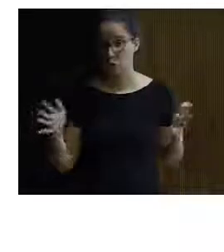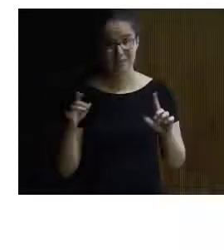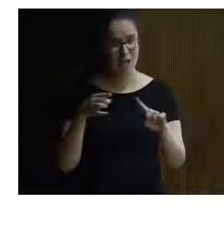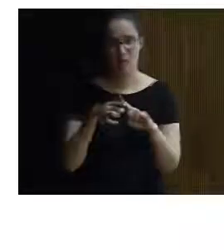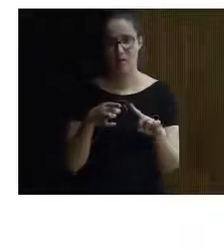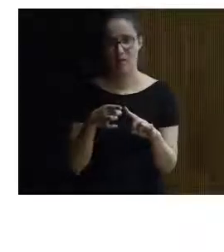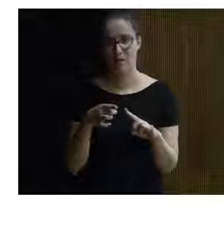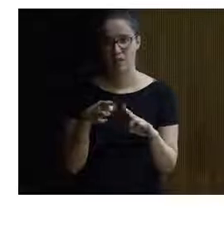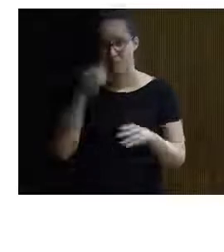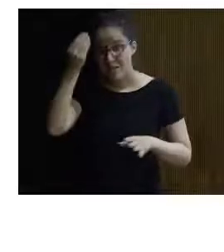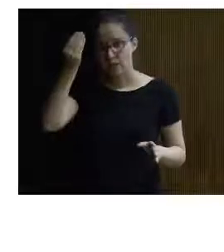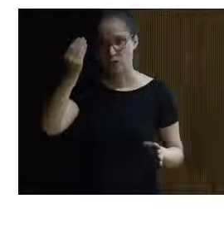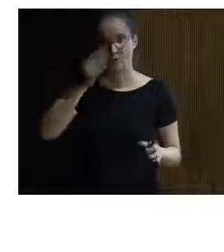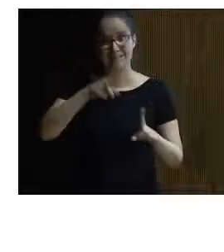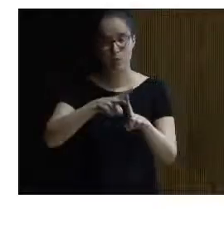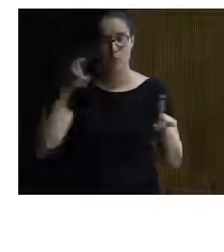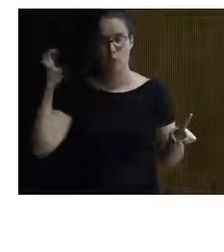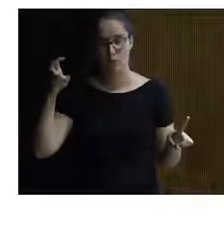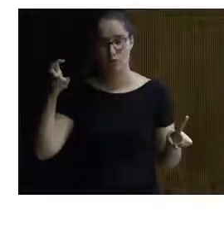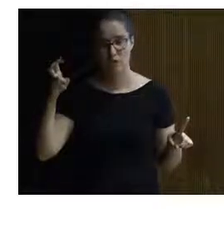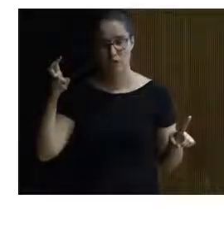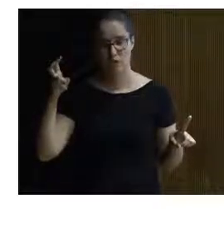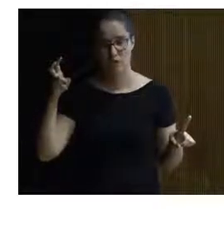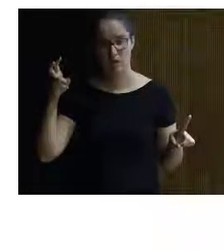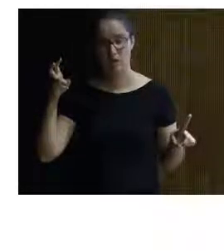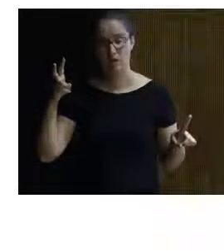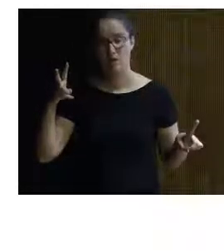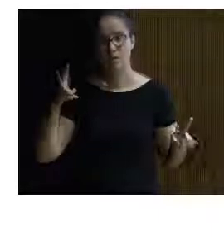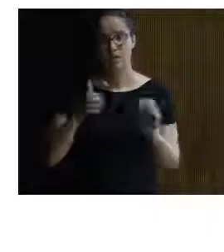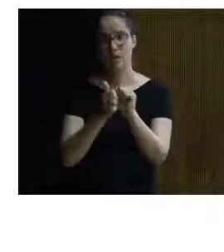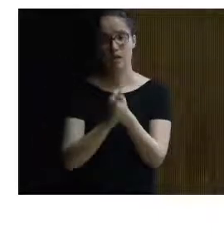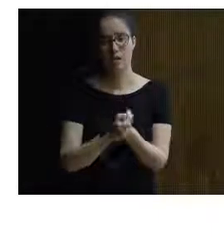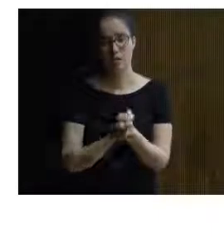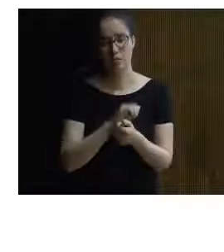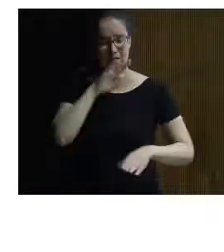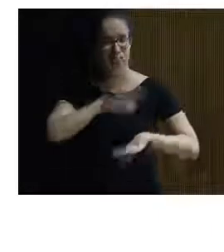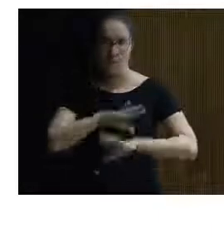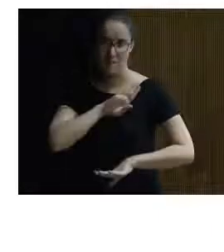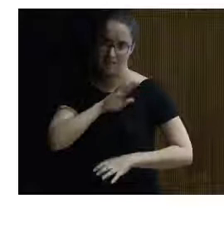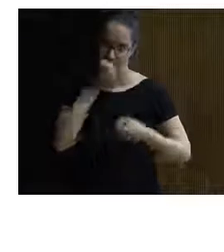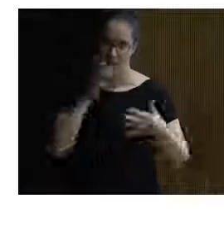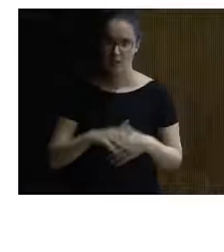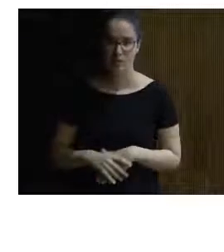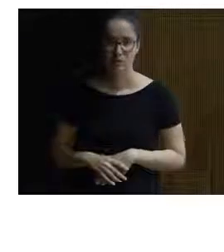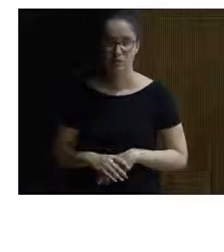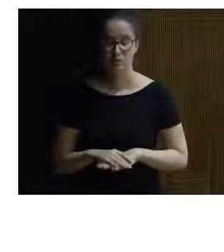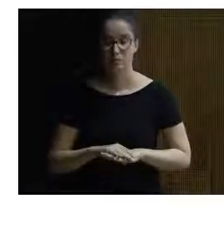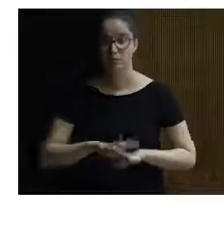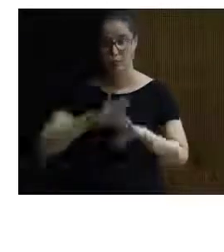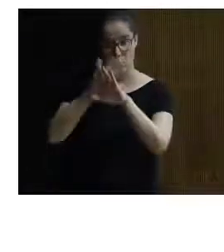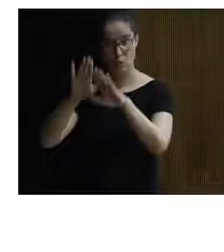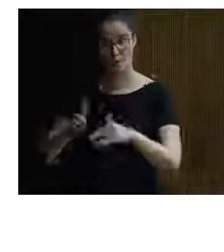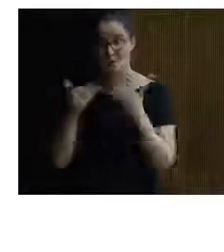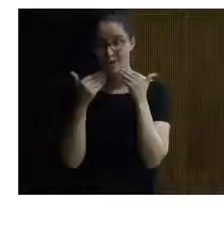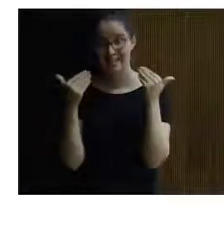ese objetivo creo desde el punto de vista de las réplicas que se cumple bastante bien y ya por último